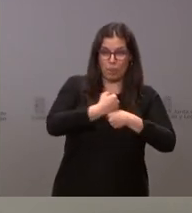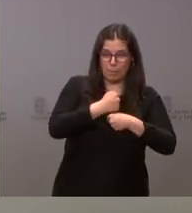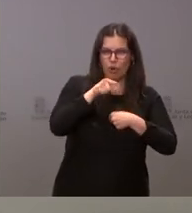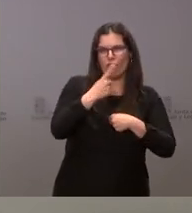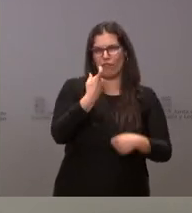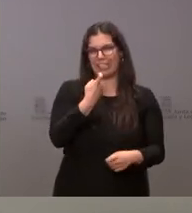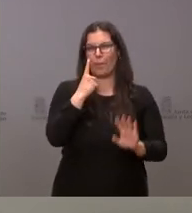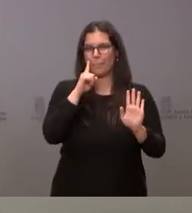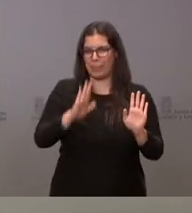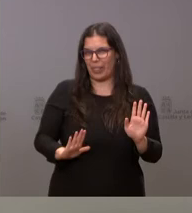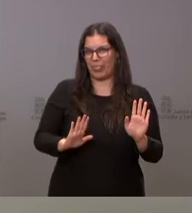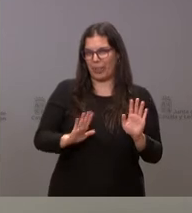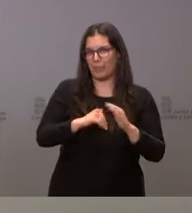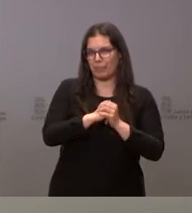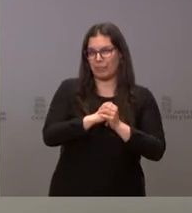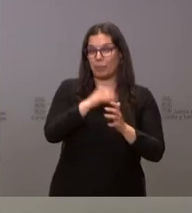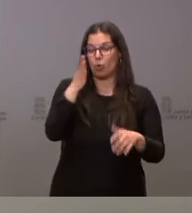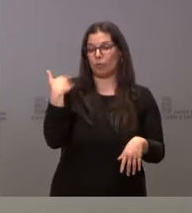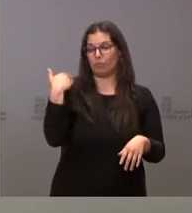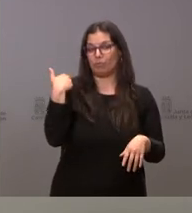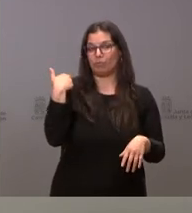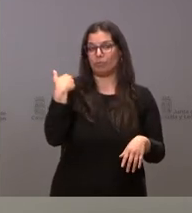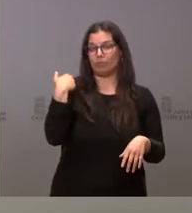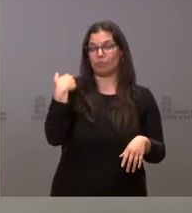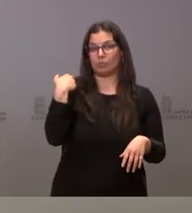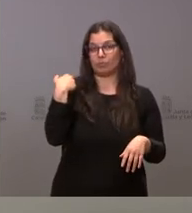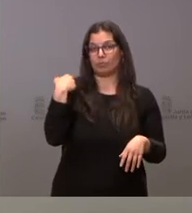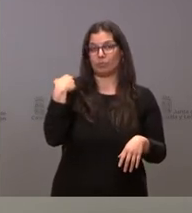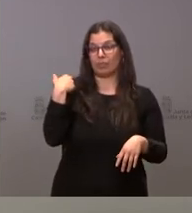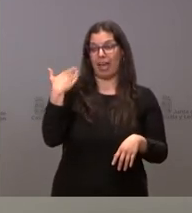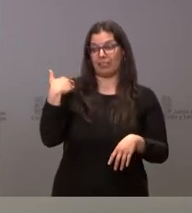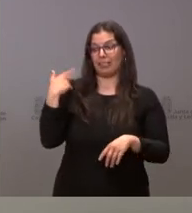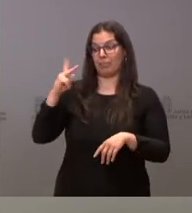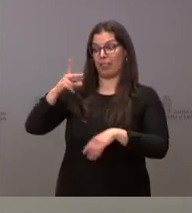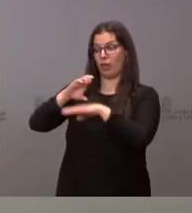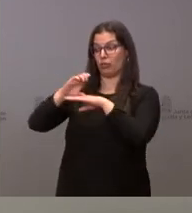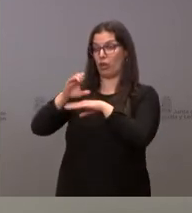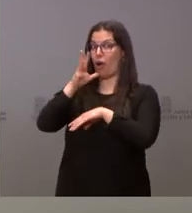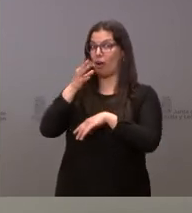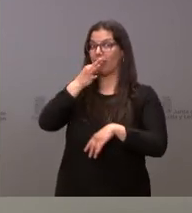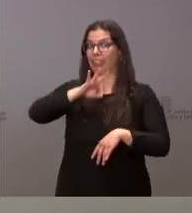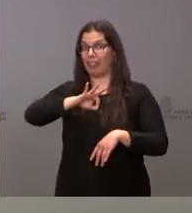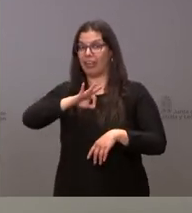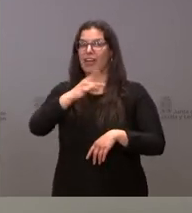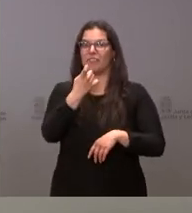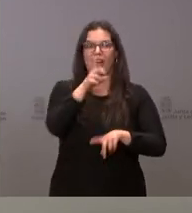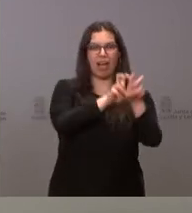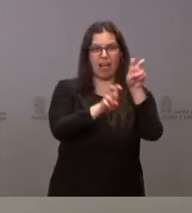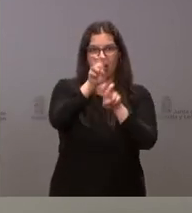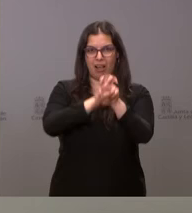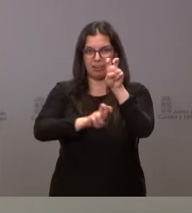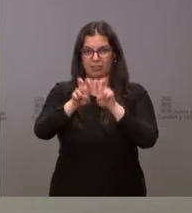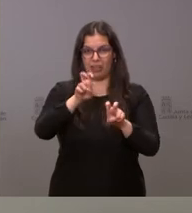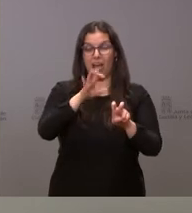que renunció su anterior titular y está acumulado en